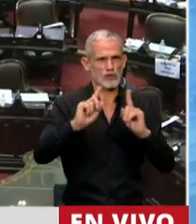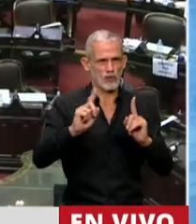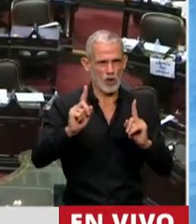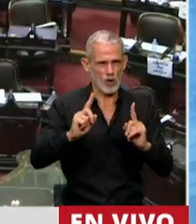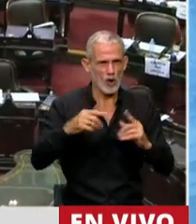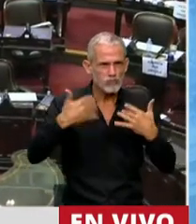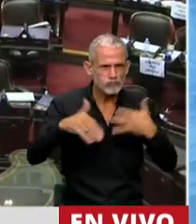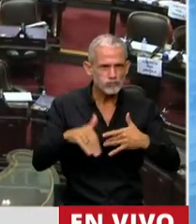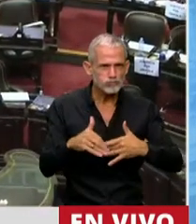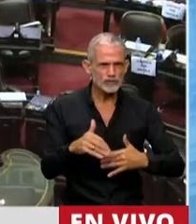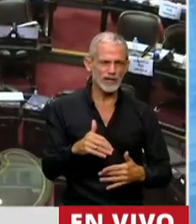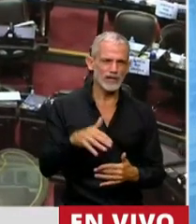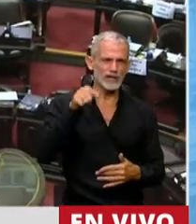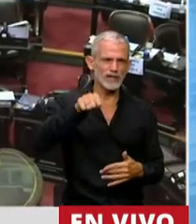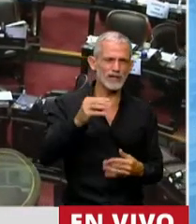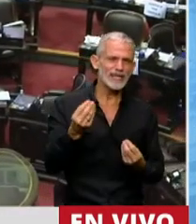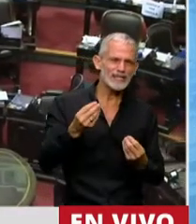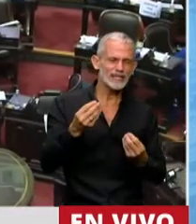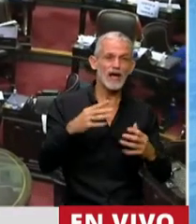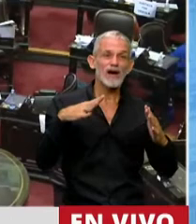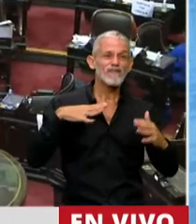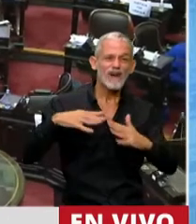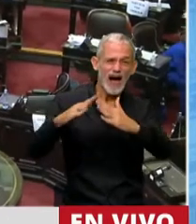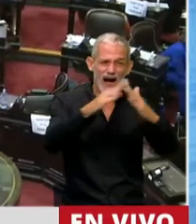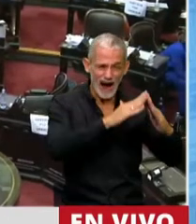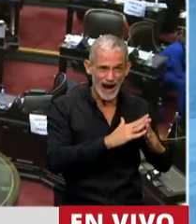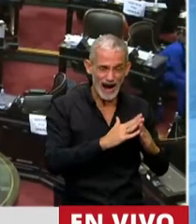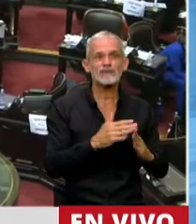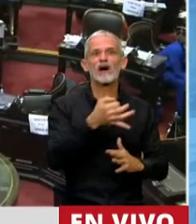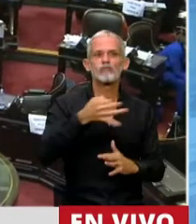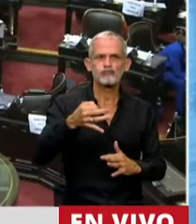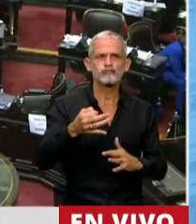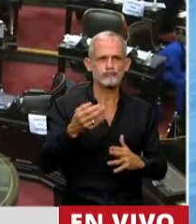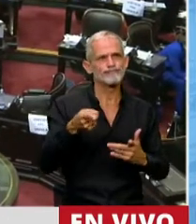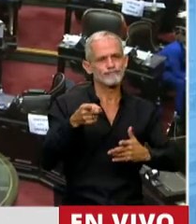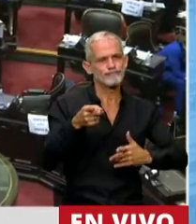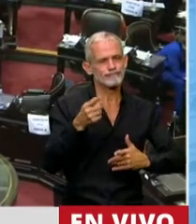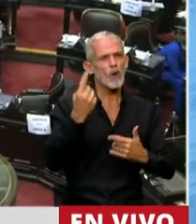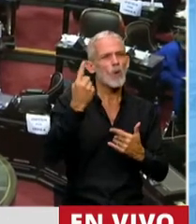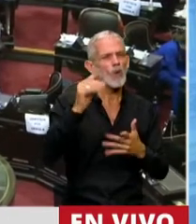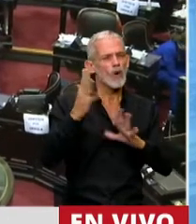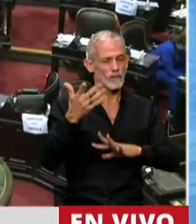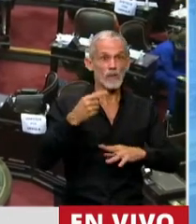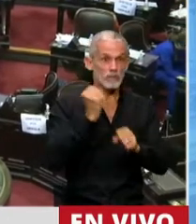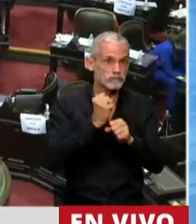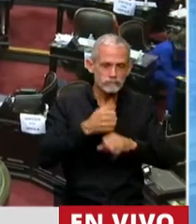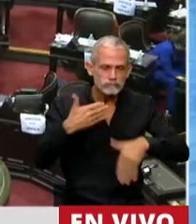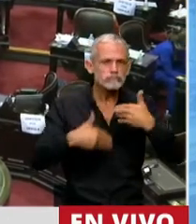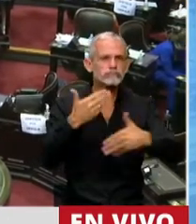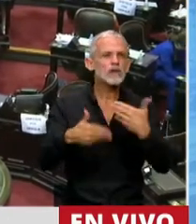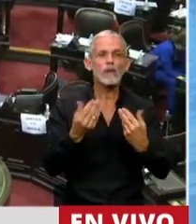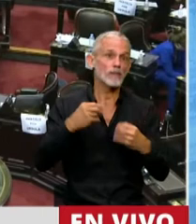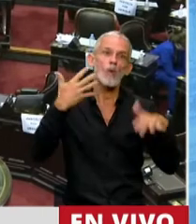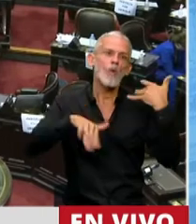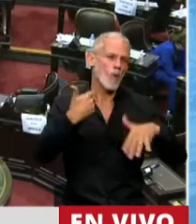argentinos. El déficit habitacional efectivamente es una de ellas, pero debemos trabajarla de manera